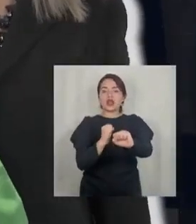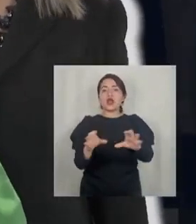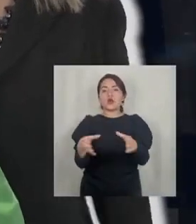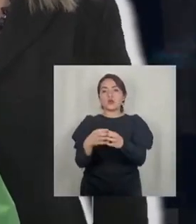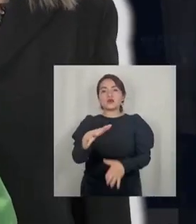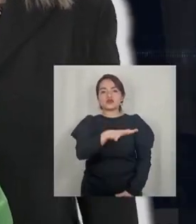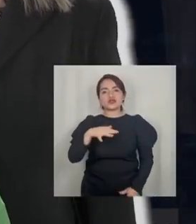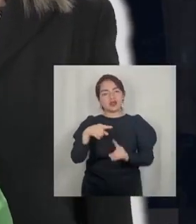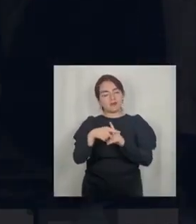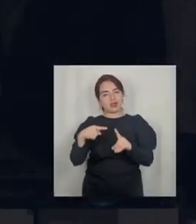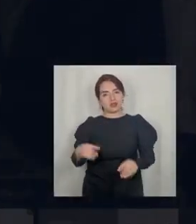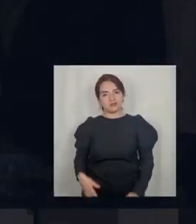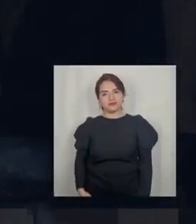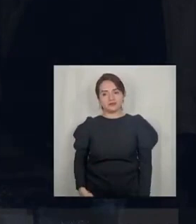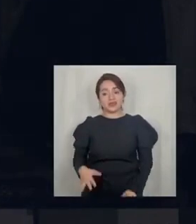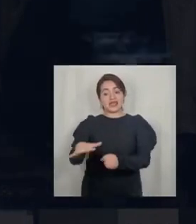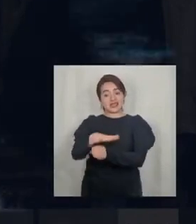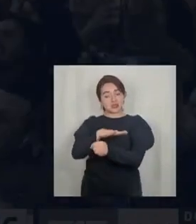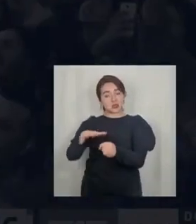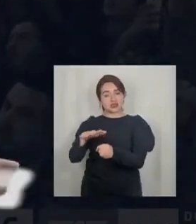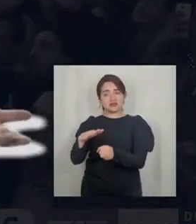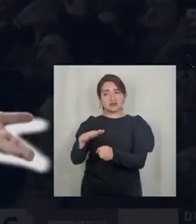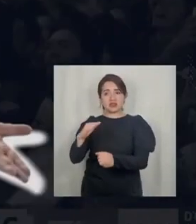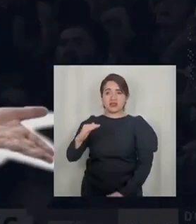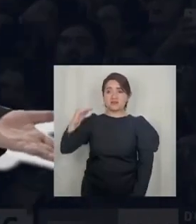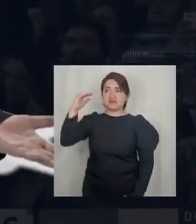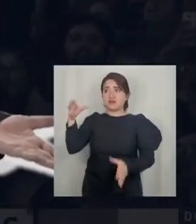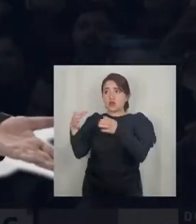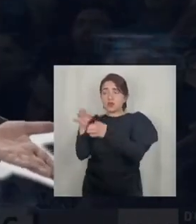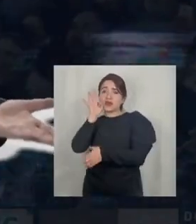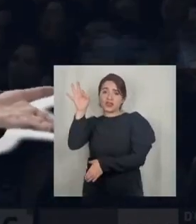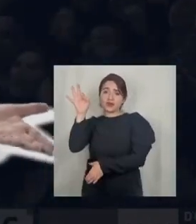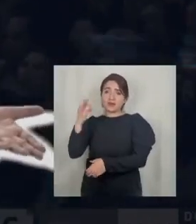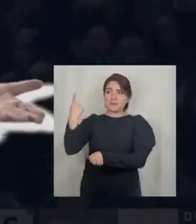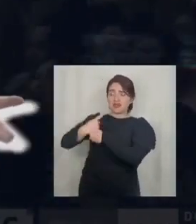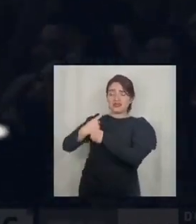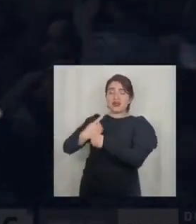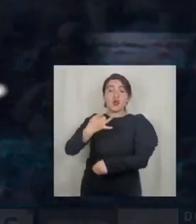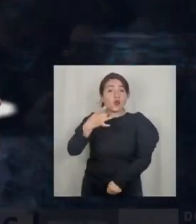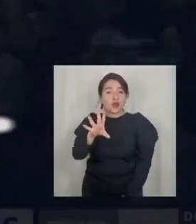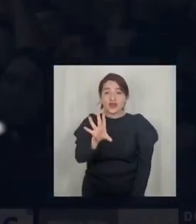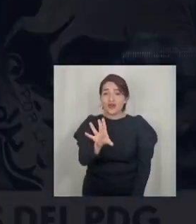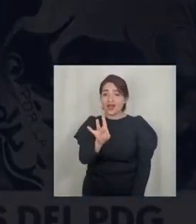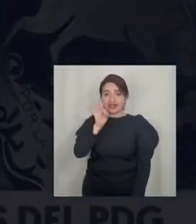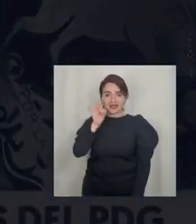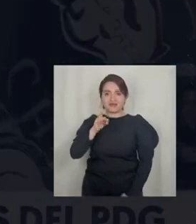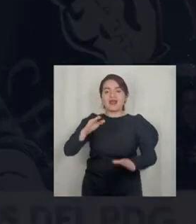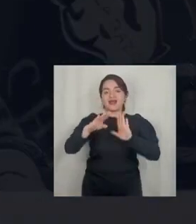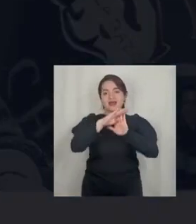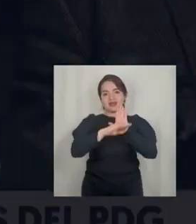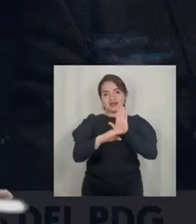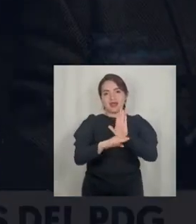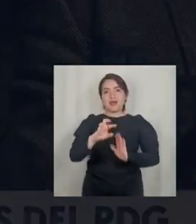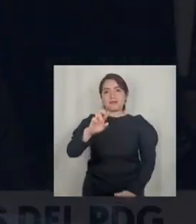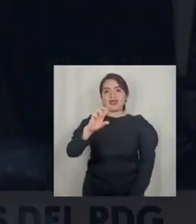dio la espalda a la clase media En este escenario Que nos impone la elite La única alternativa justa y necesaria Es la